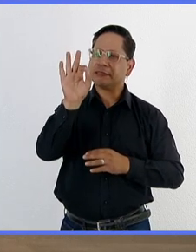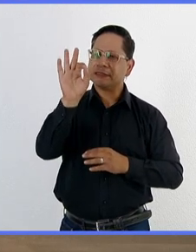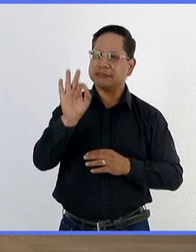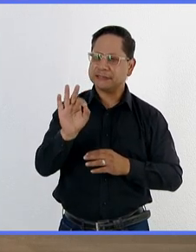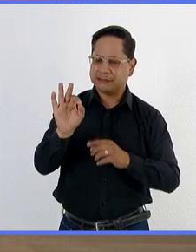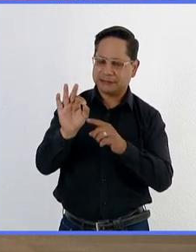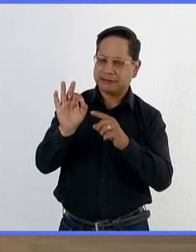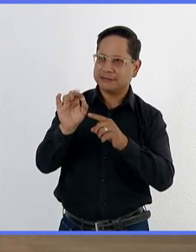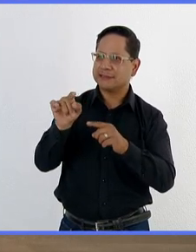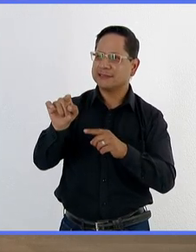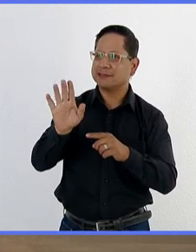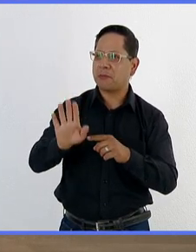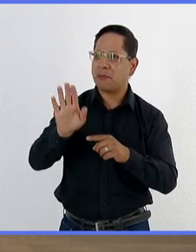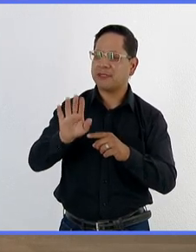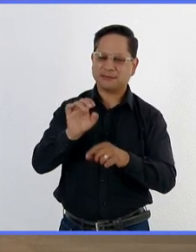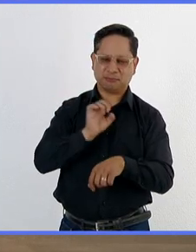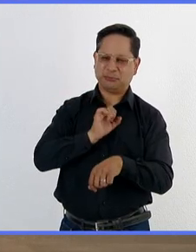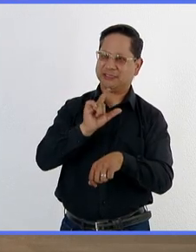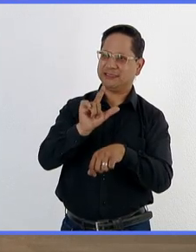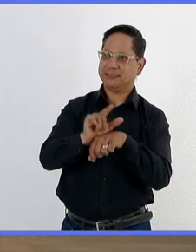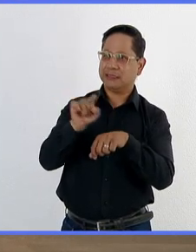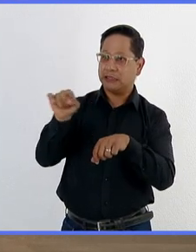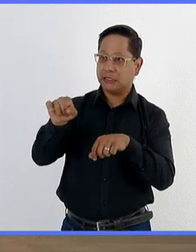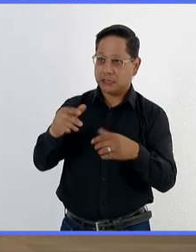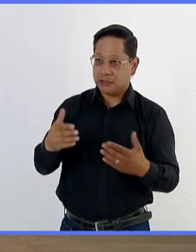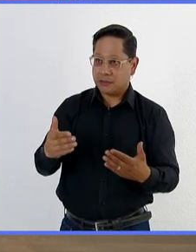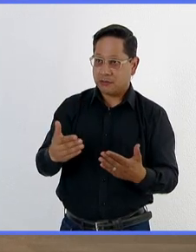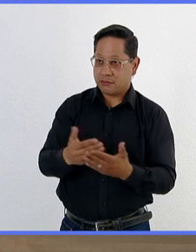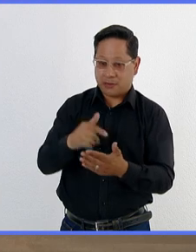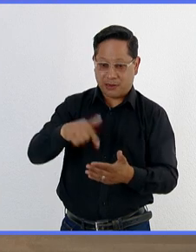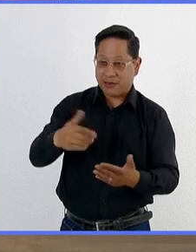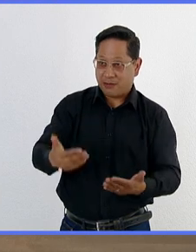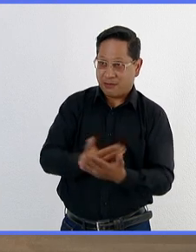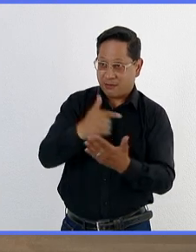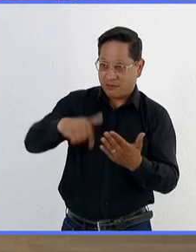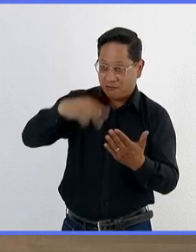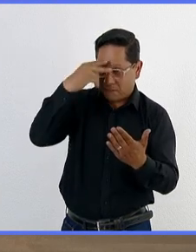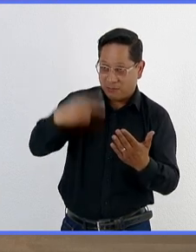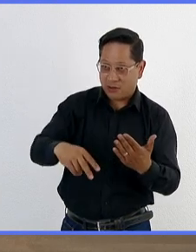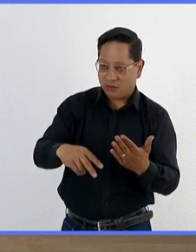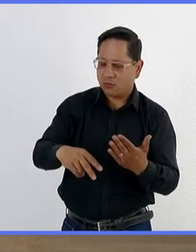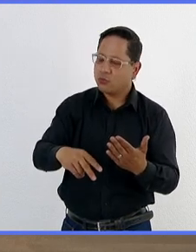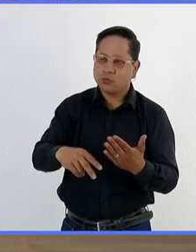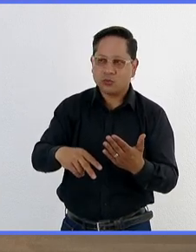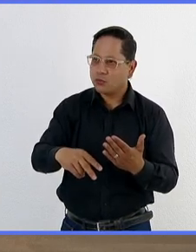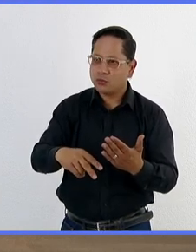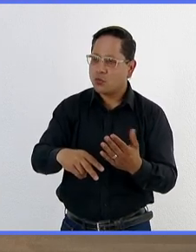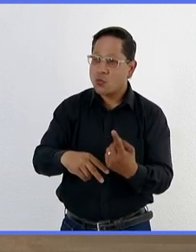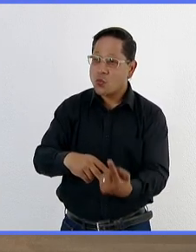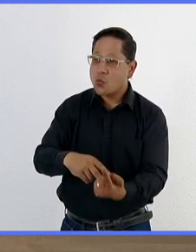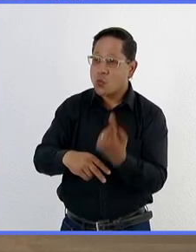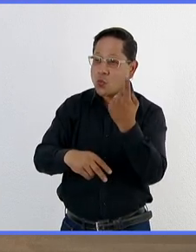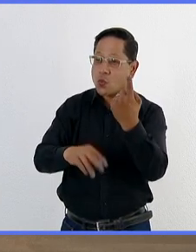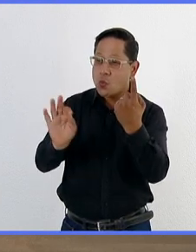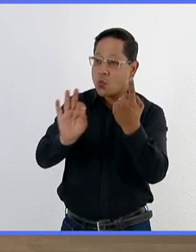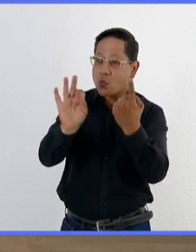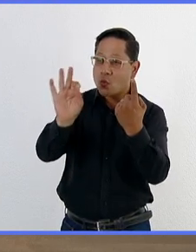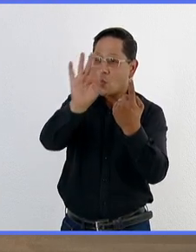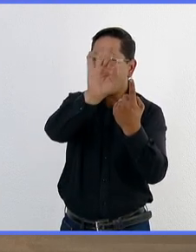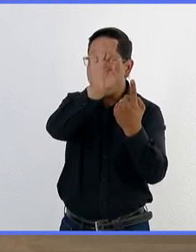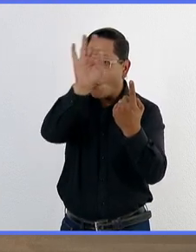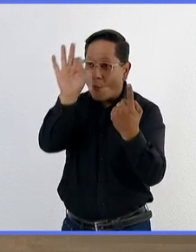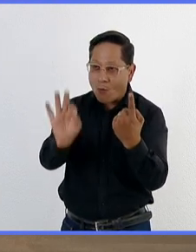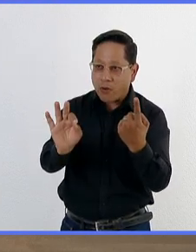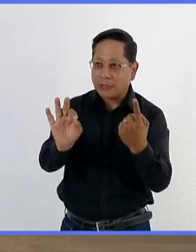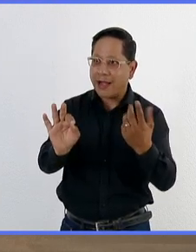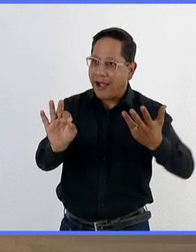en primera es una mosca exótica, es decir, no es originaria de nuestro país. En nuestro caso, con una sola mosca implica